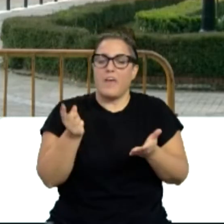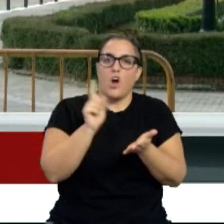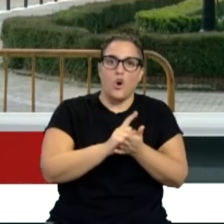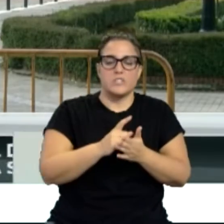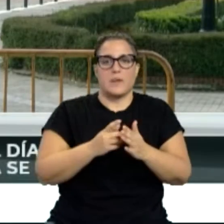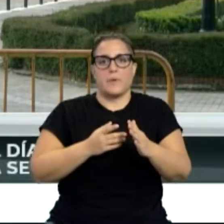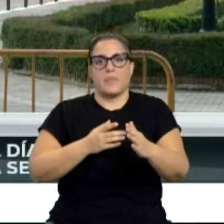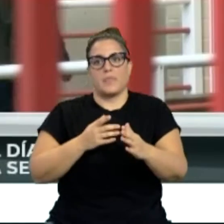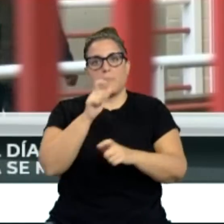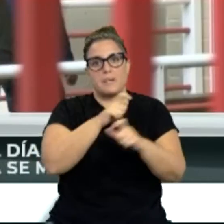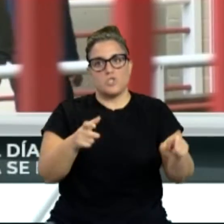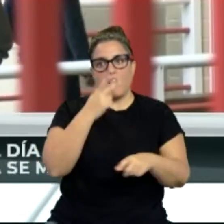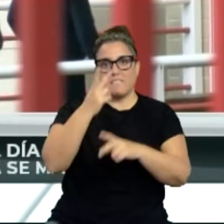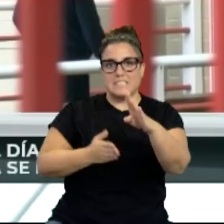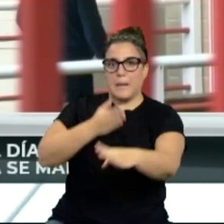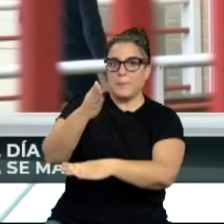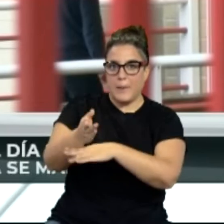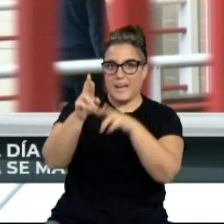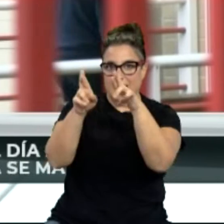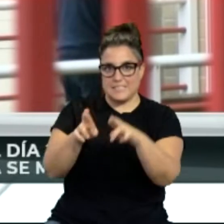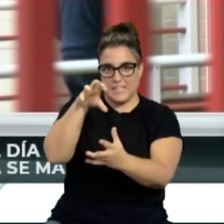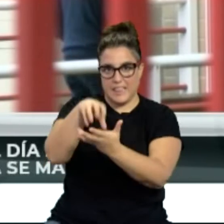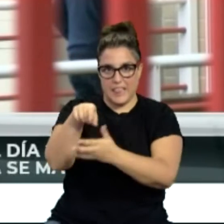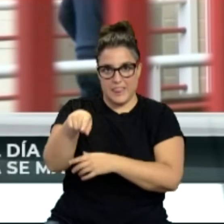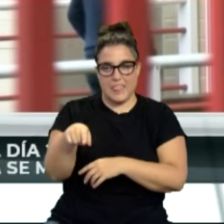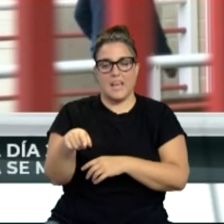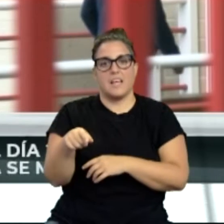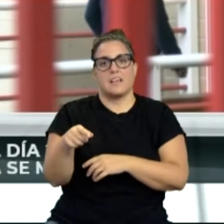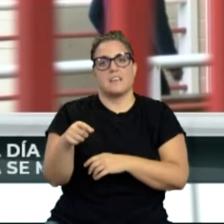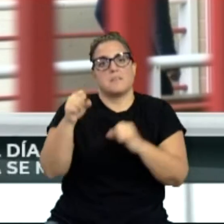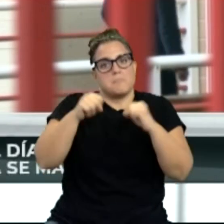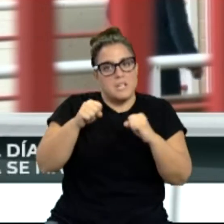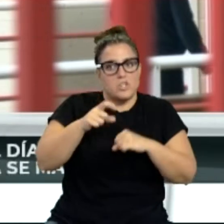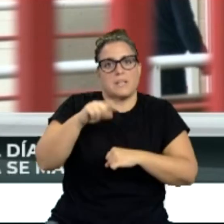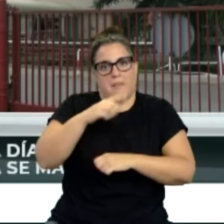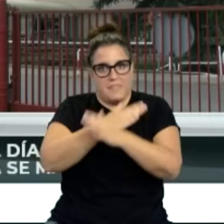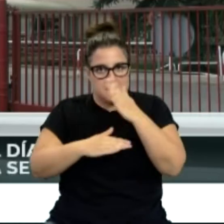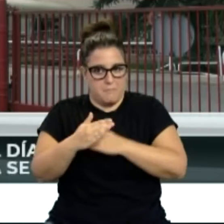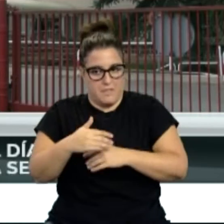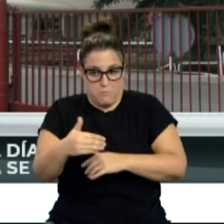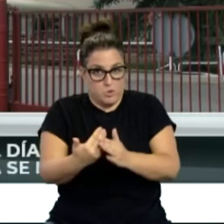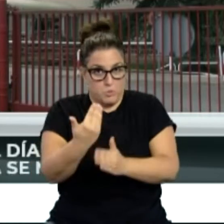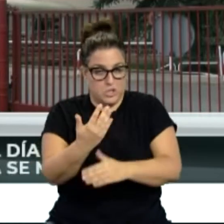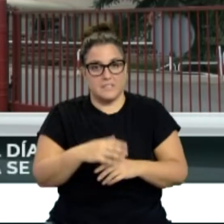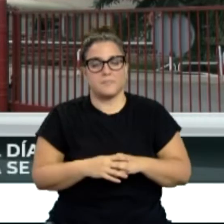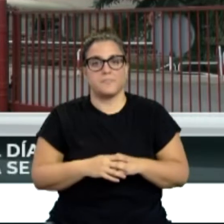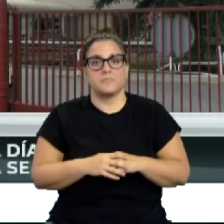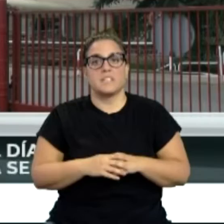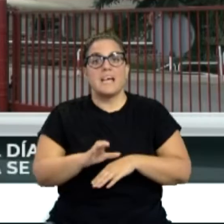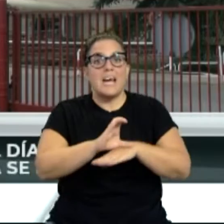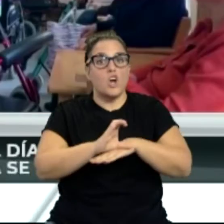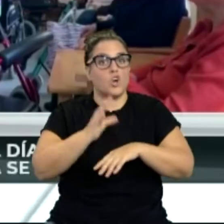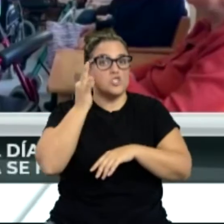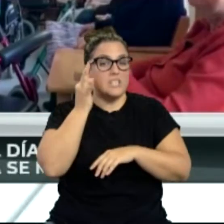visitas a los centros residenciales y de discapacidad en los próximos días. De hecho, según ha insistido la consejera de